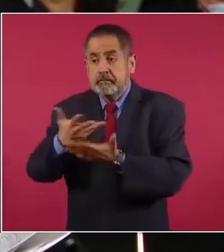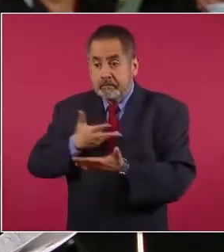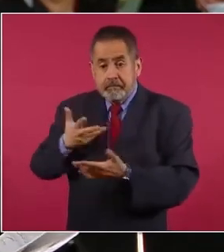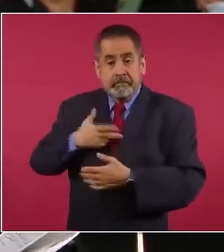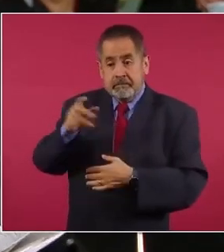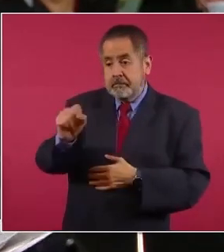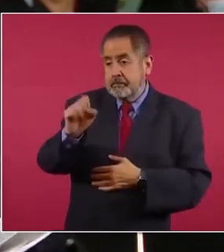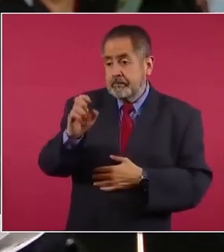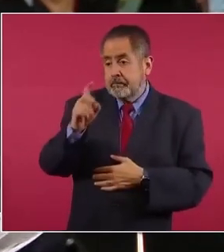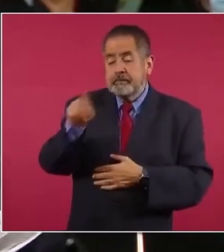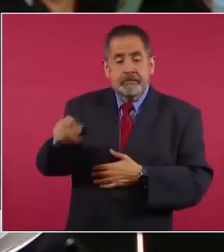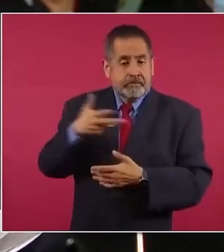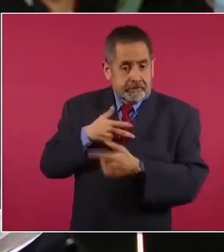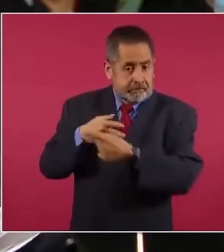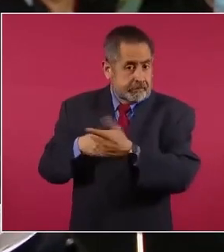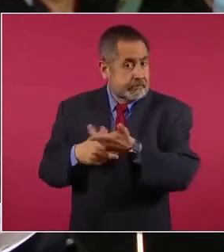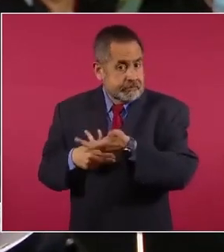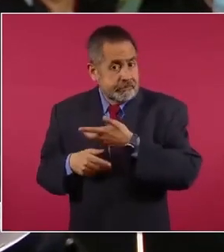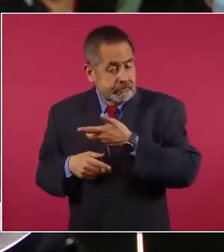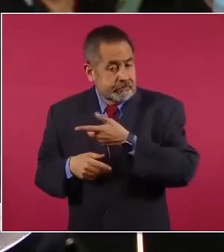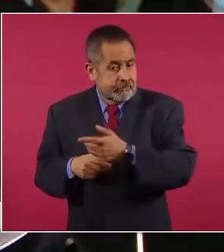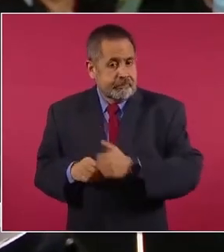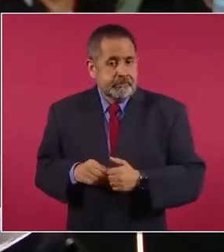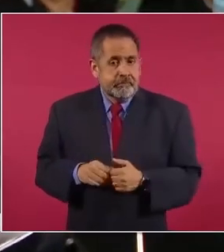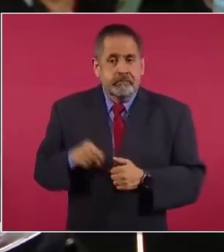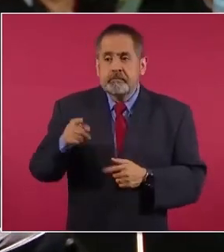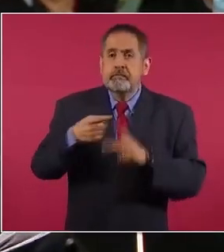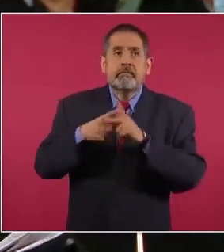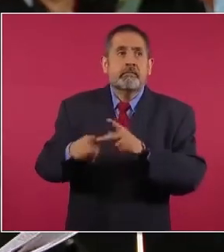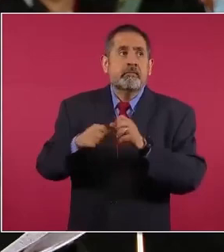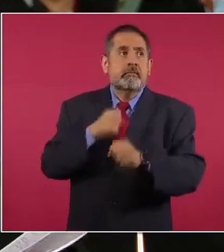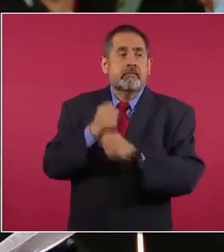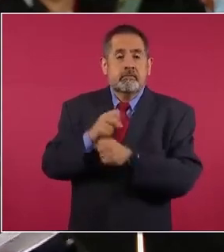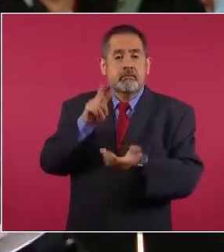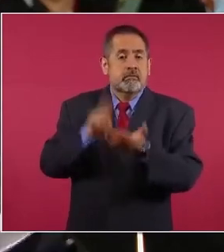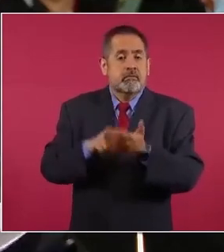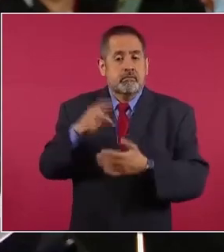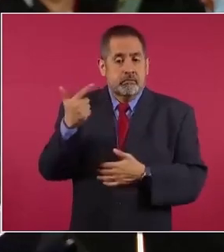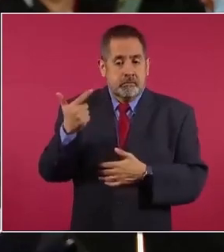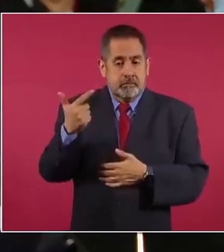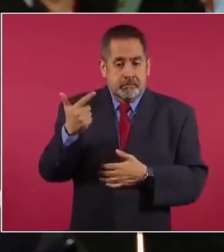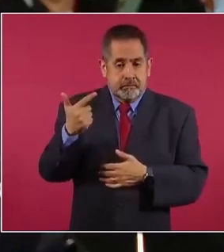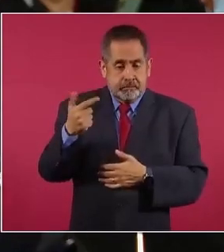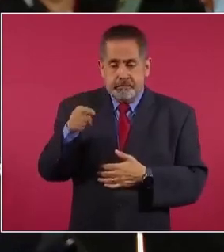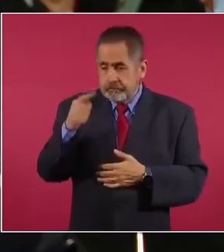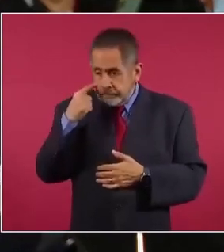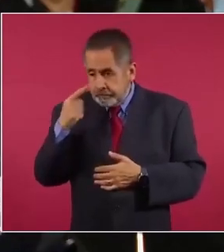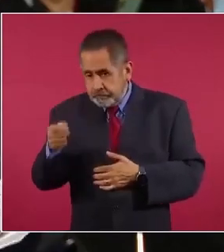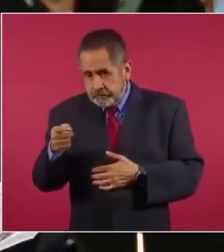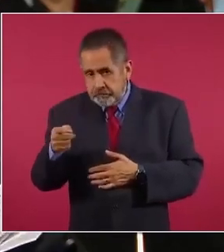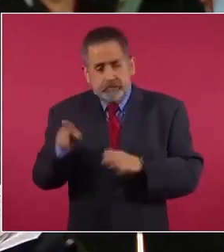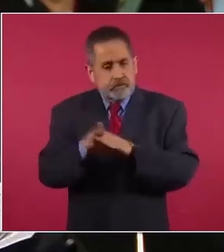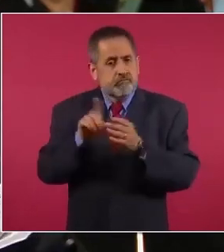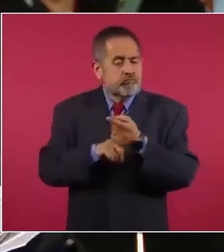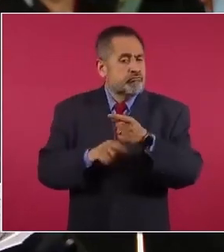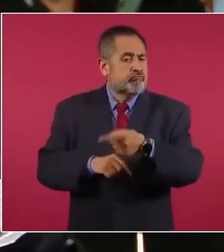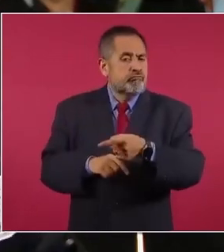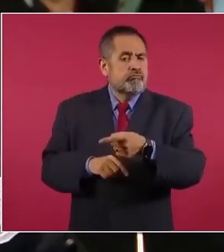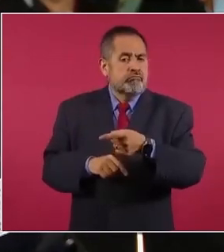de hecho se empezó a operar en el 2007 de acuerdo a incluso esto